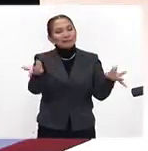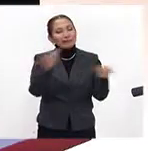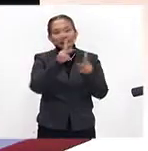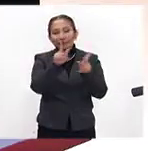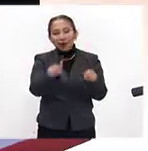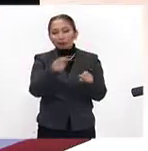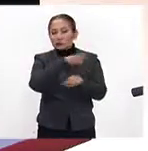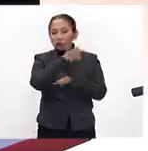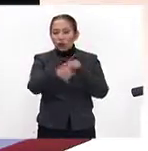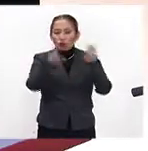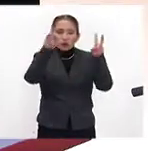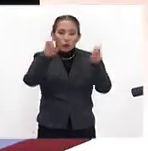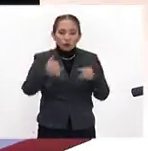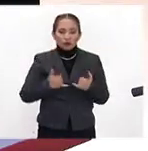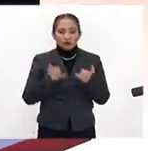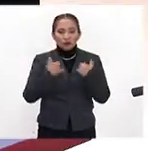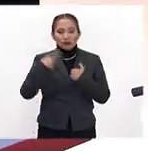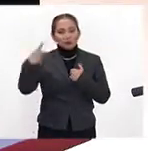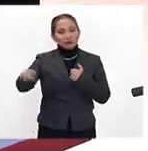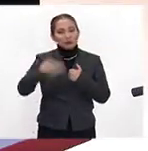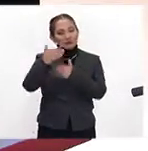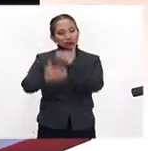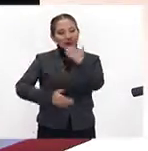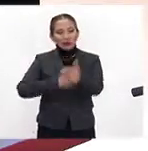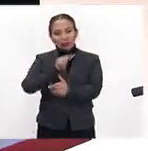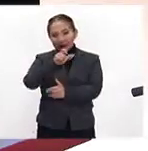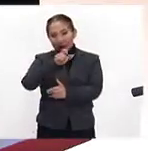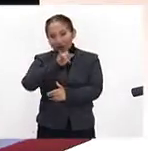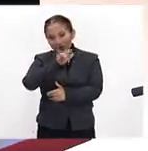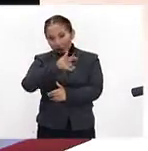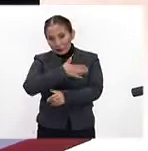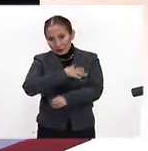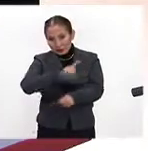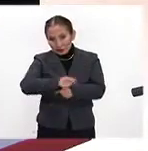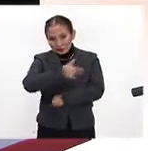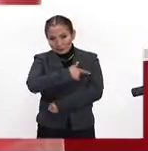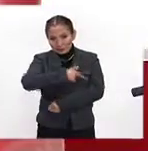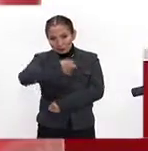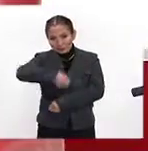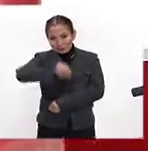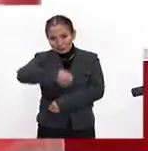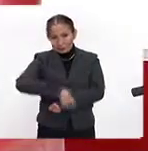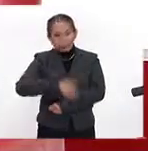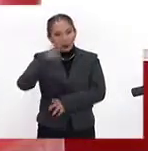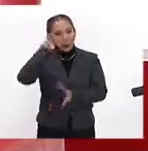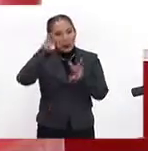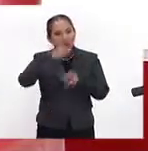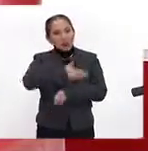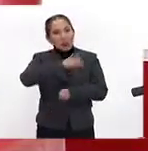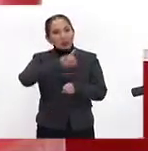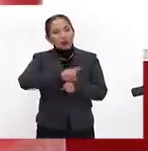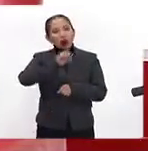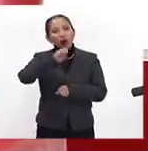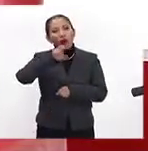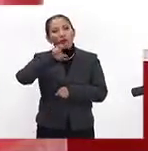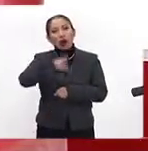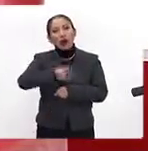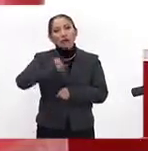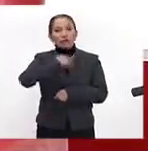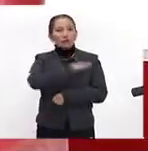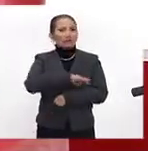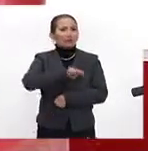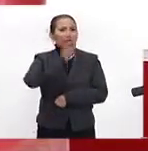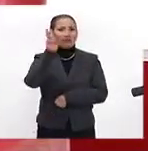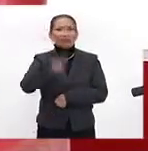esto que tiene que ver con los jóvenes y su desarrollo. Trixia, muy buenos días, es un placer saludarte. Hola, muy buenos días, Omar. Y bueno, pues yo